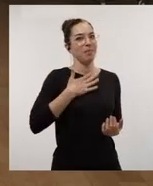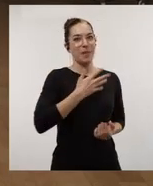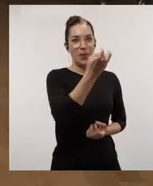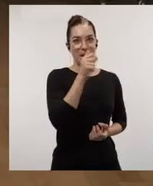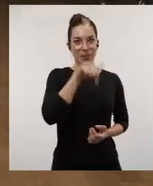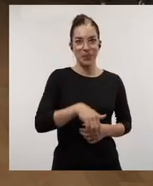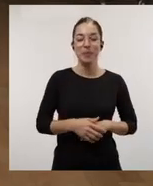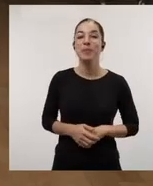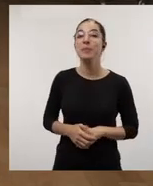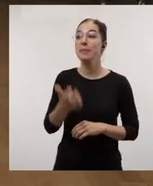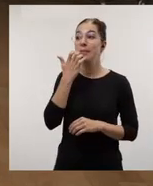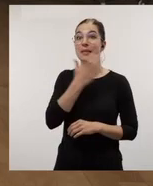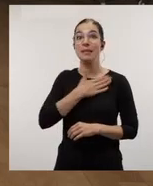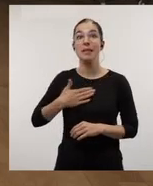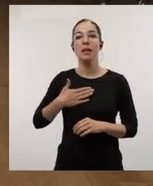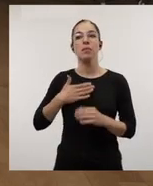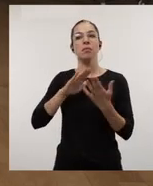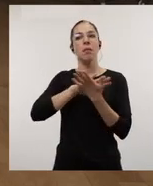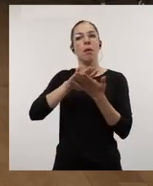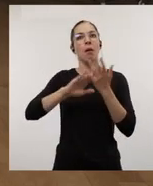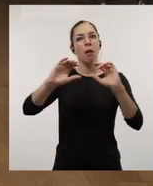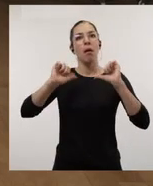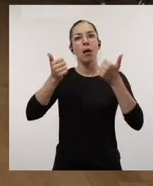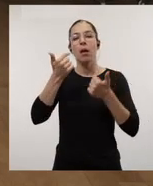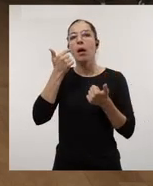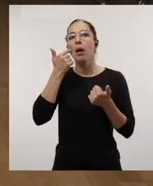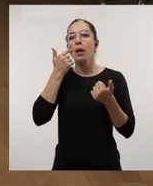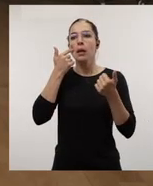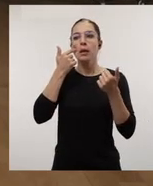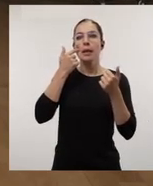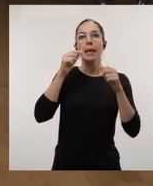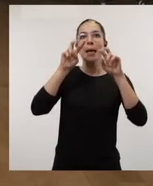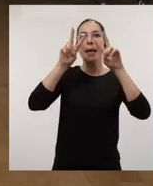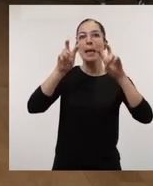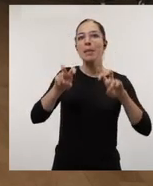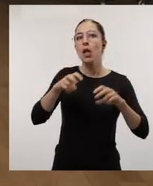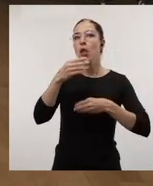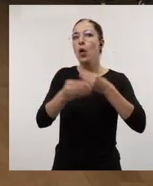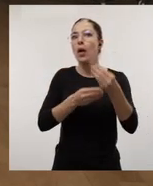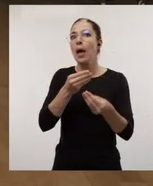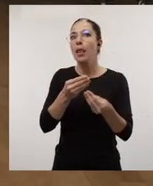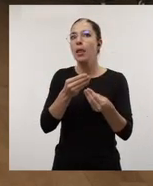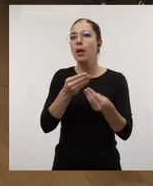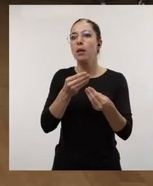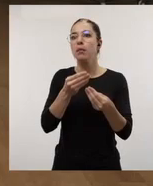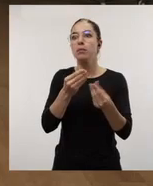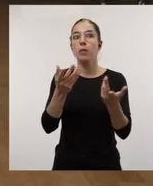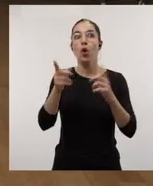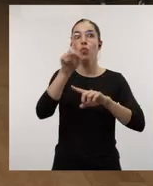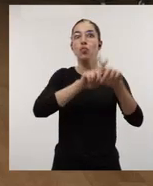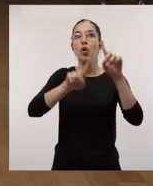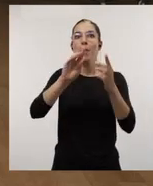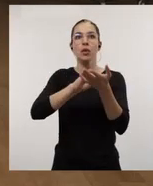Pues si te parece, vamos a empezar hablando sobre cómo la investigación siempre lo que hace es resolver diferentes problemas.